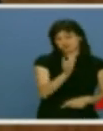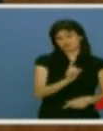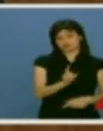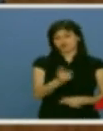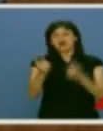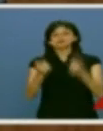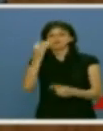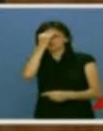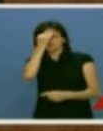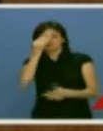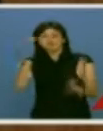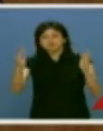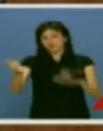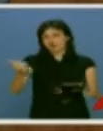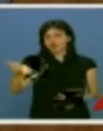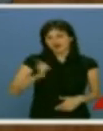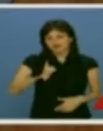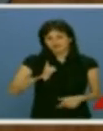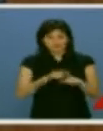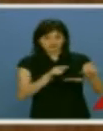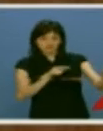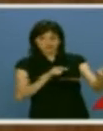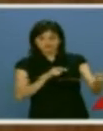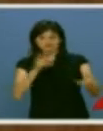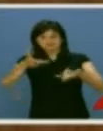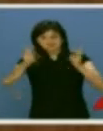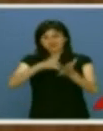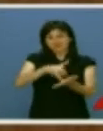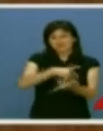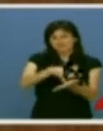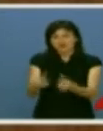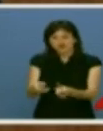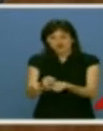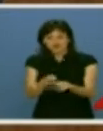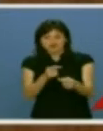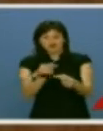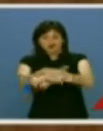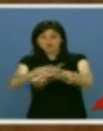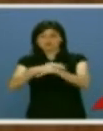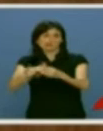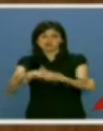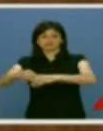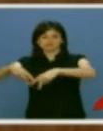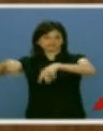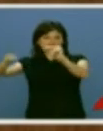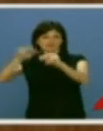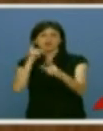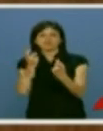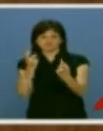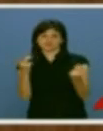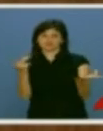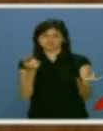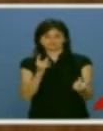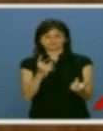aprovechen el momento, no es su caso, para debilitar la democracia desmontando órganos de control porque la democracia requiere de un sistema de contrapesos.